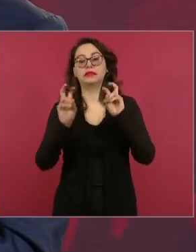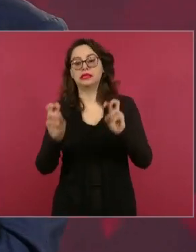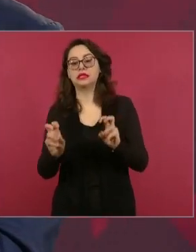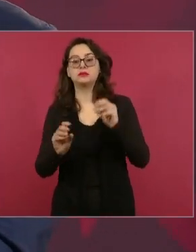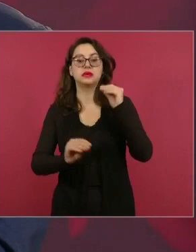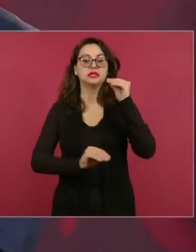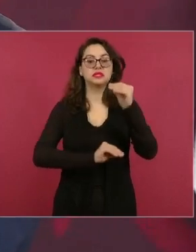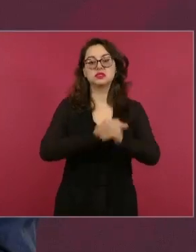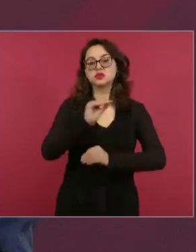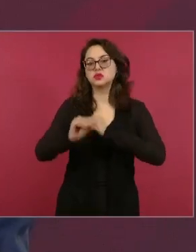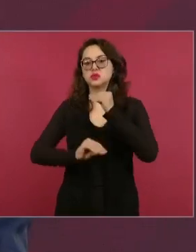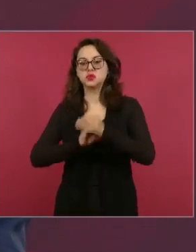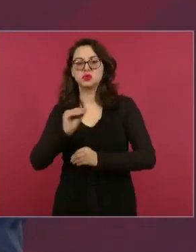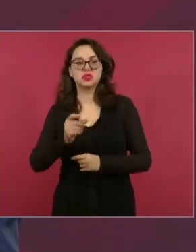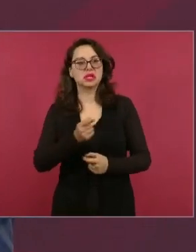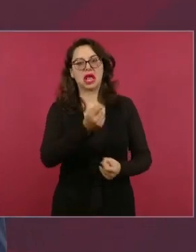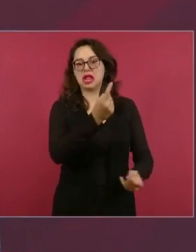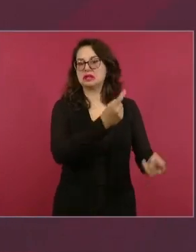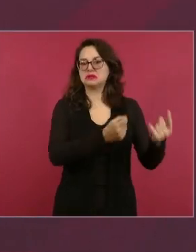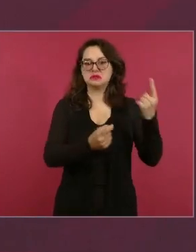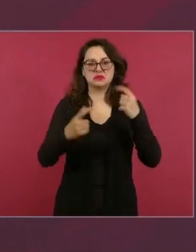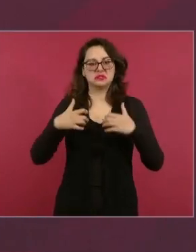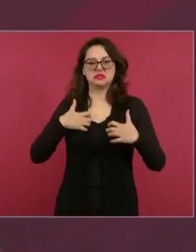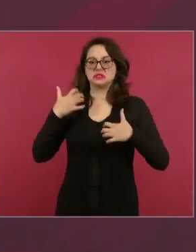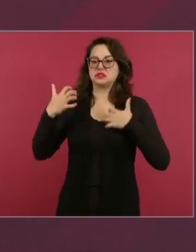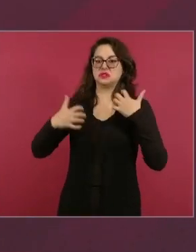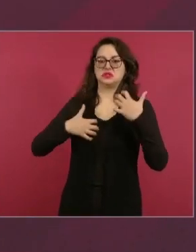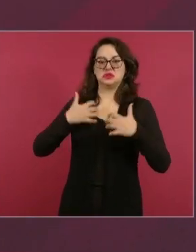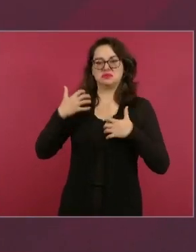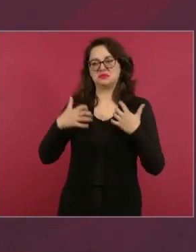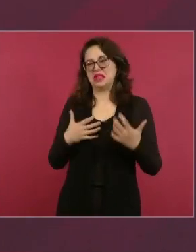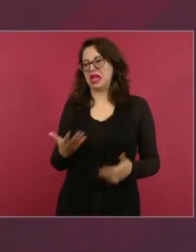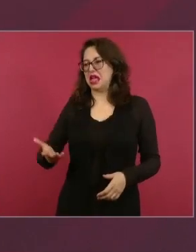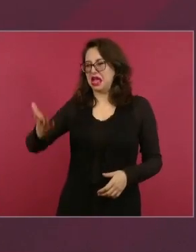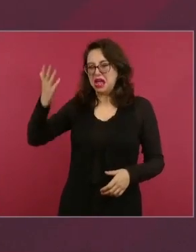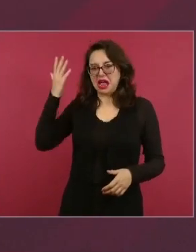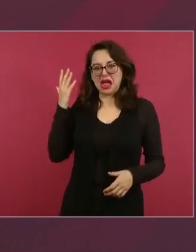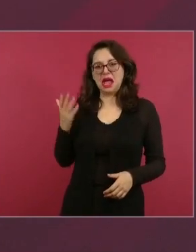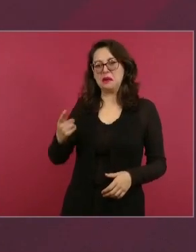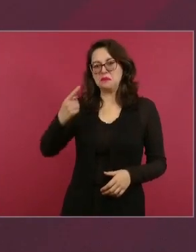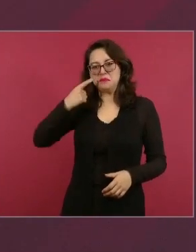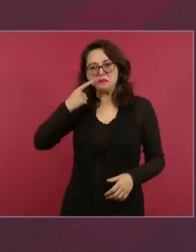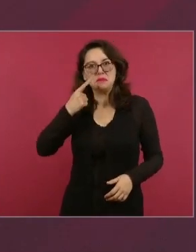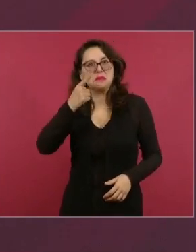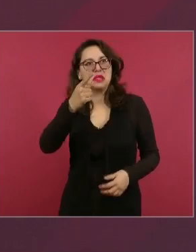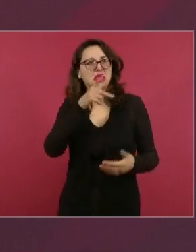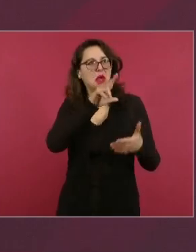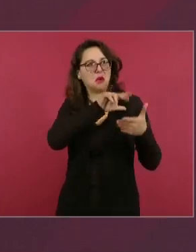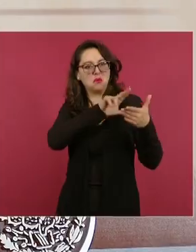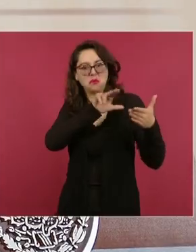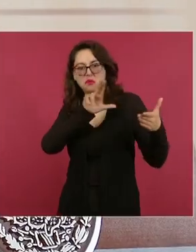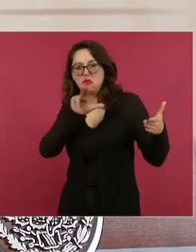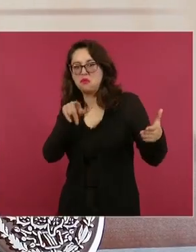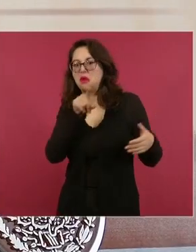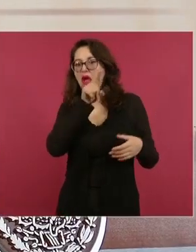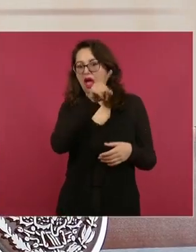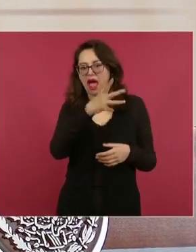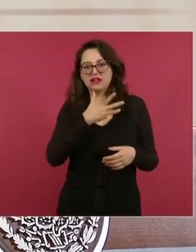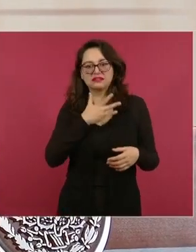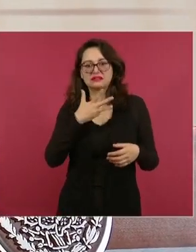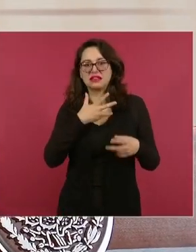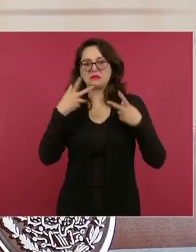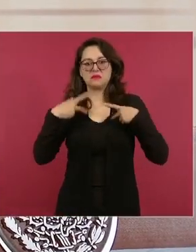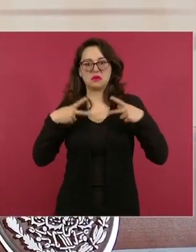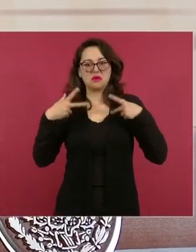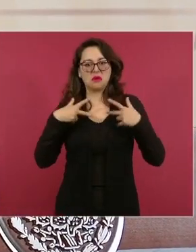no les va a gustar a algunos, me van a sacar de que en los murales de Bonampak están los presos,